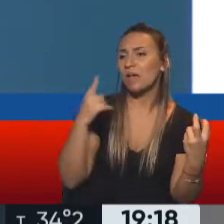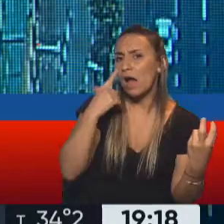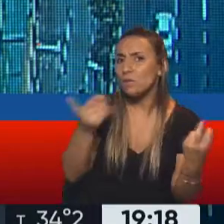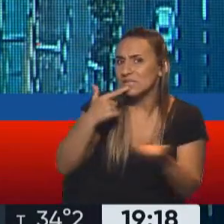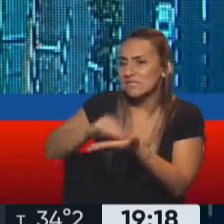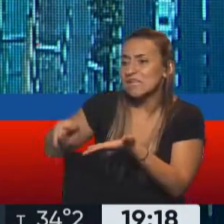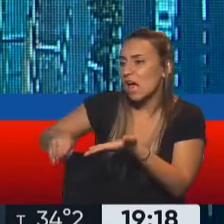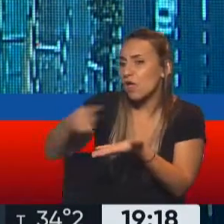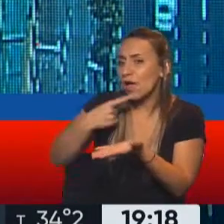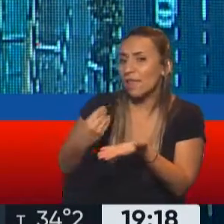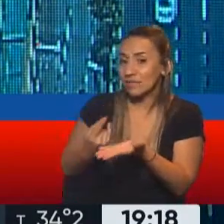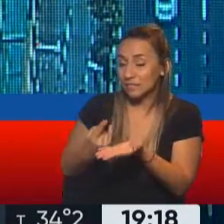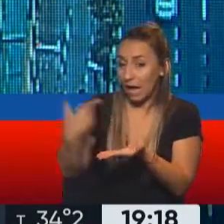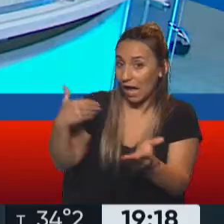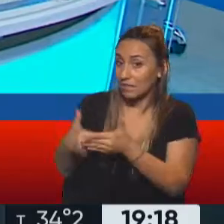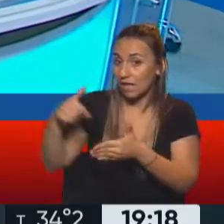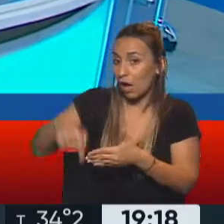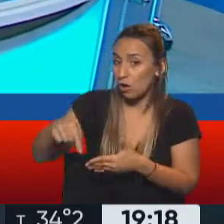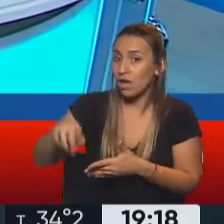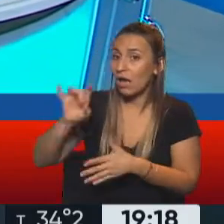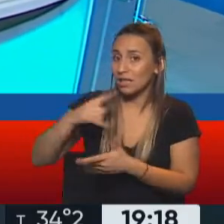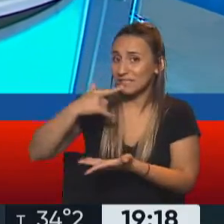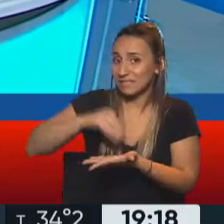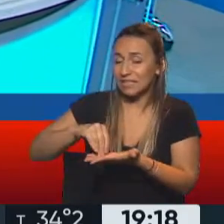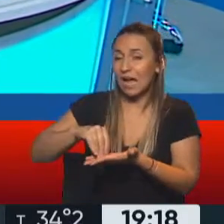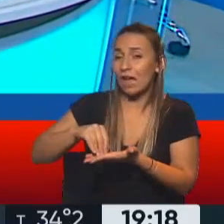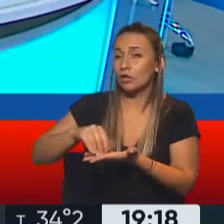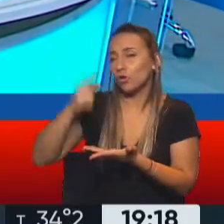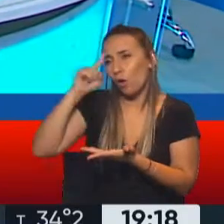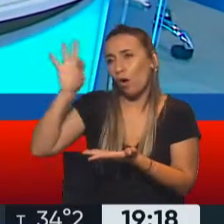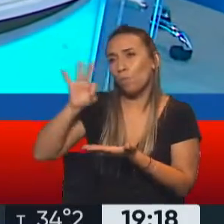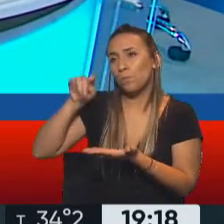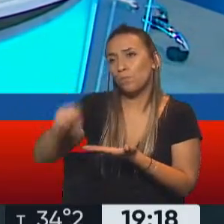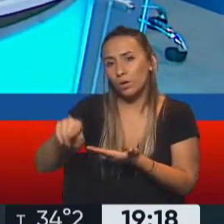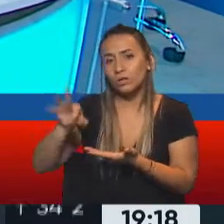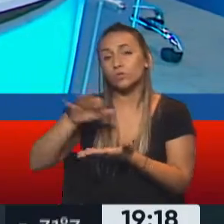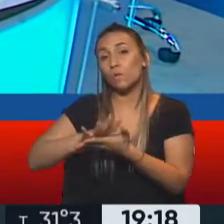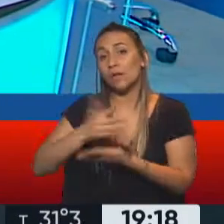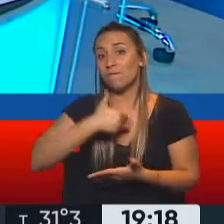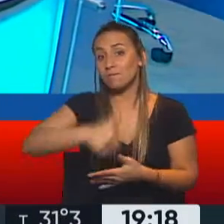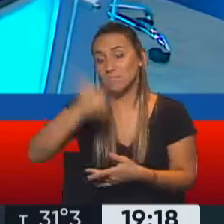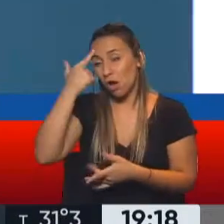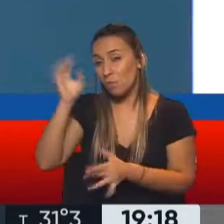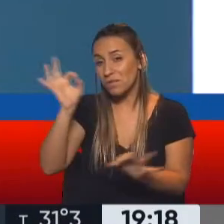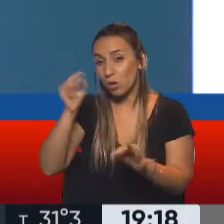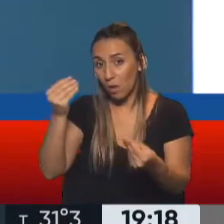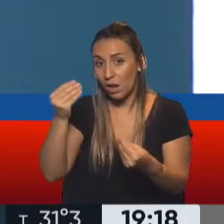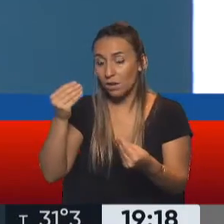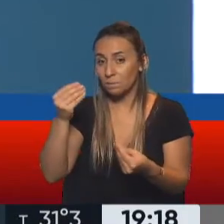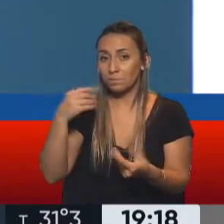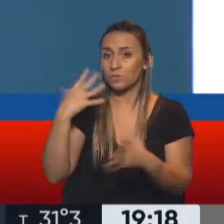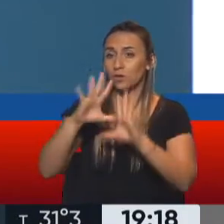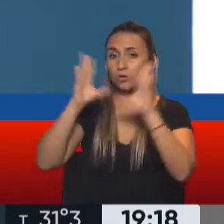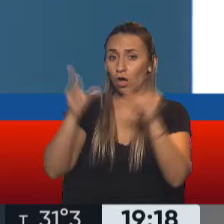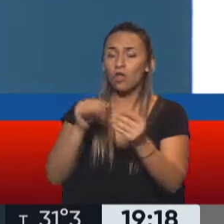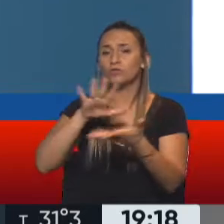Feli, porque hasta ahora las voces que conocíamos en cuanto a posicionamientos respecto al FMI eran todo de la Cámara de Diputados, desde la renuncia de